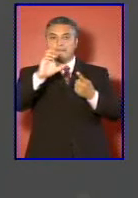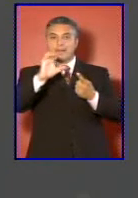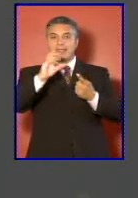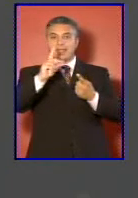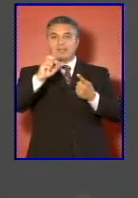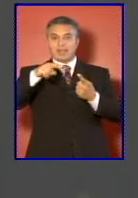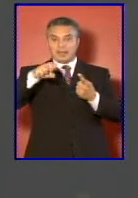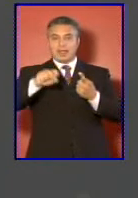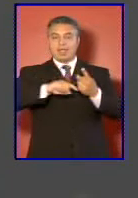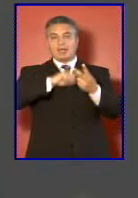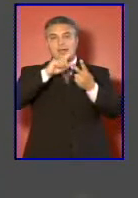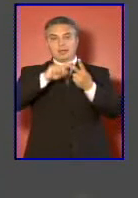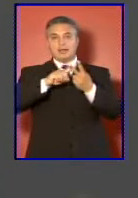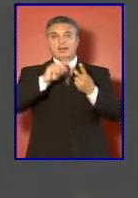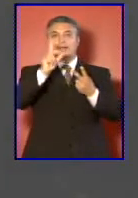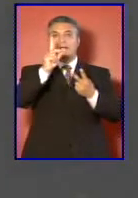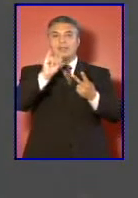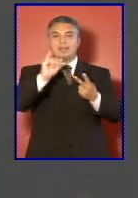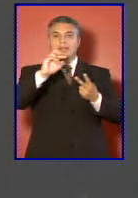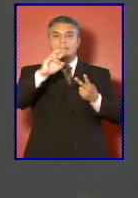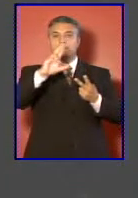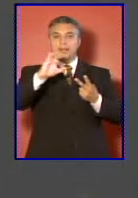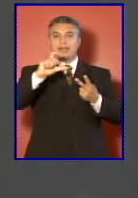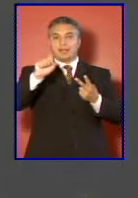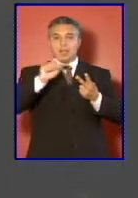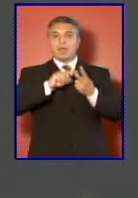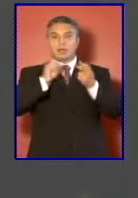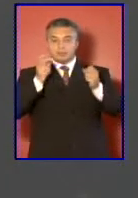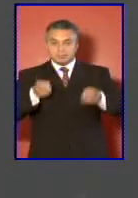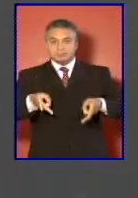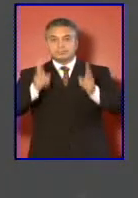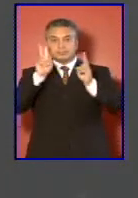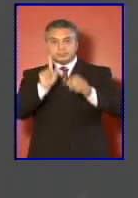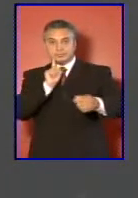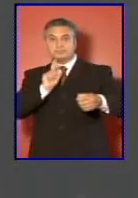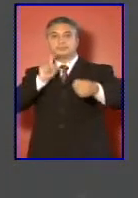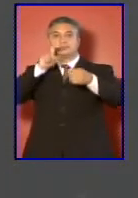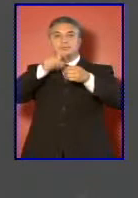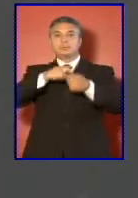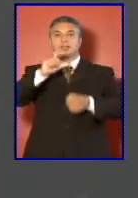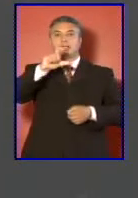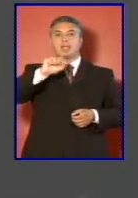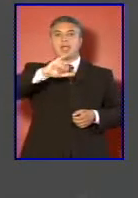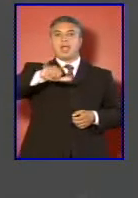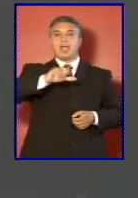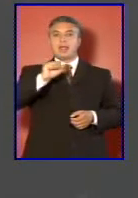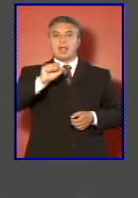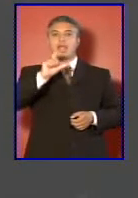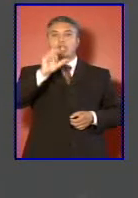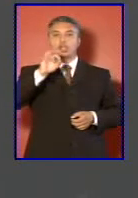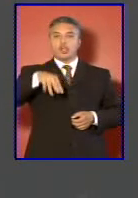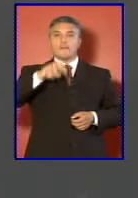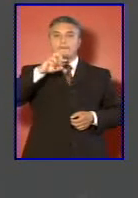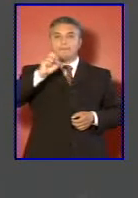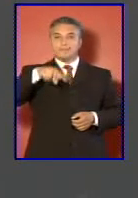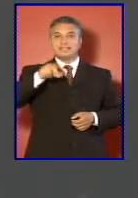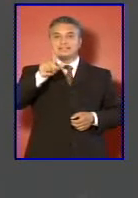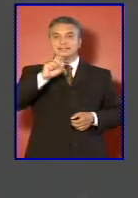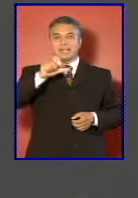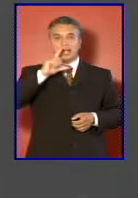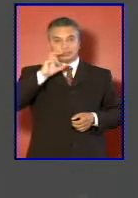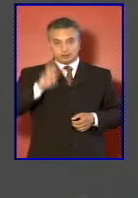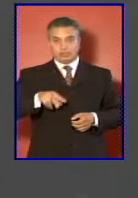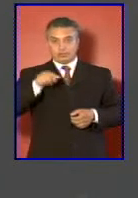asociarse o afiliarse a una caja de compensación. Este proyecto está actualmente en análisis en